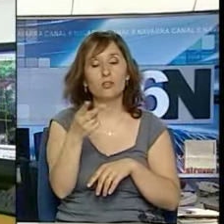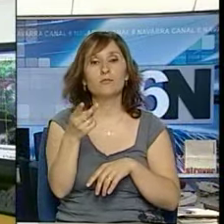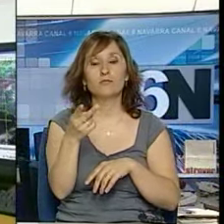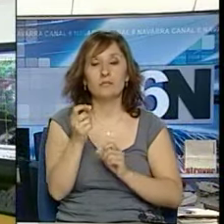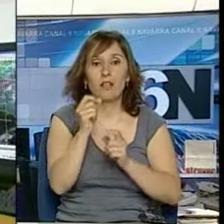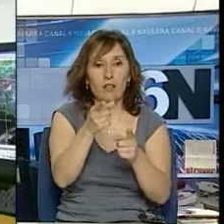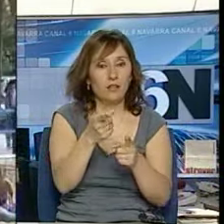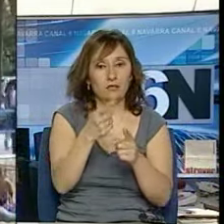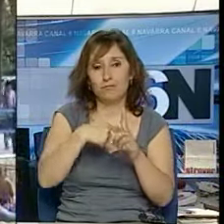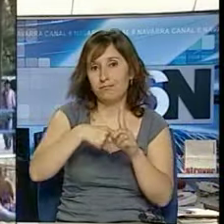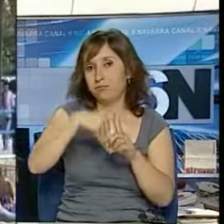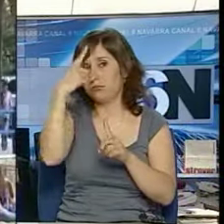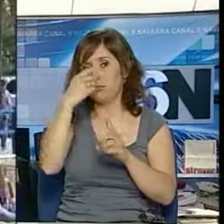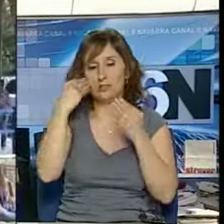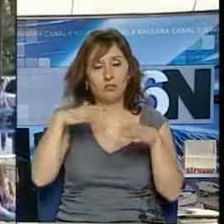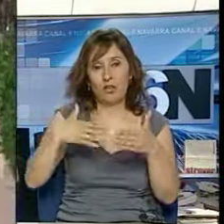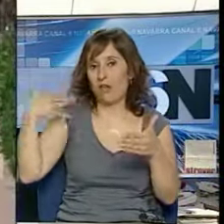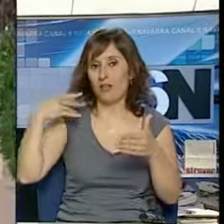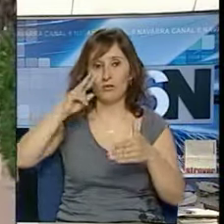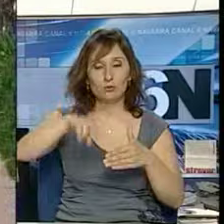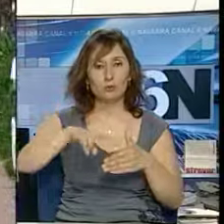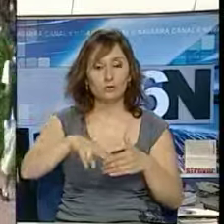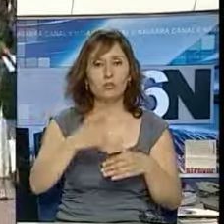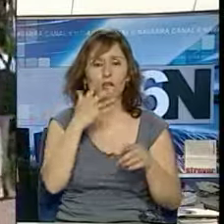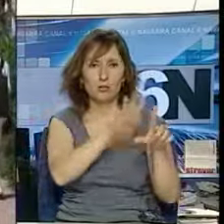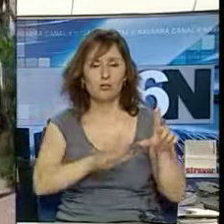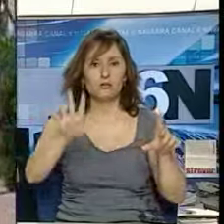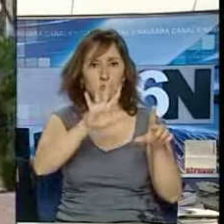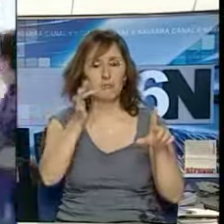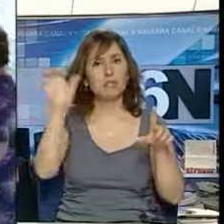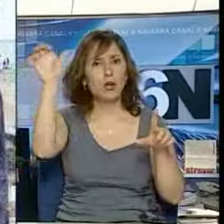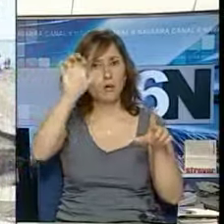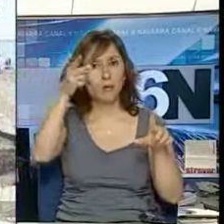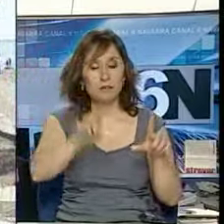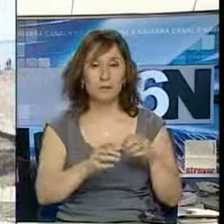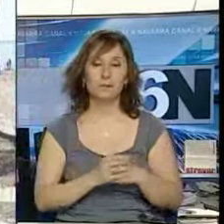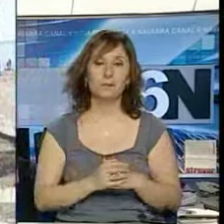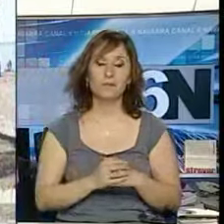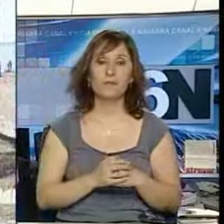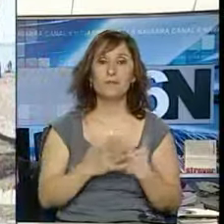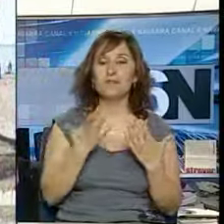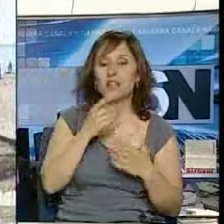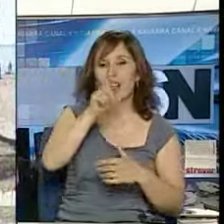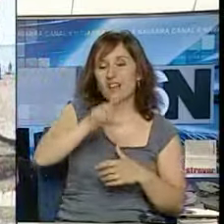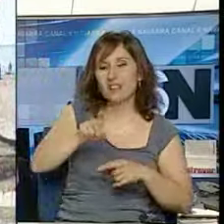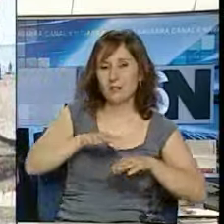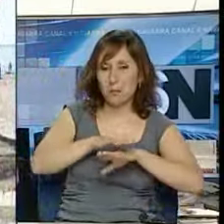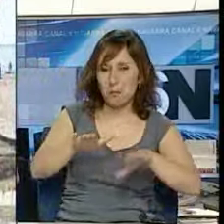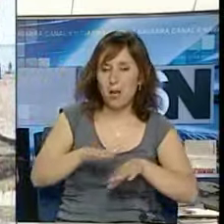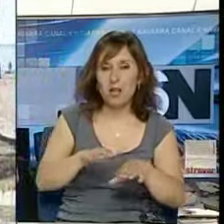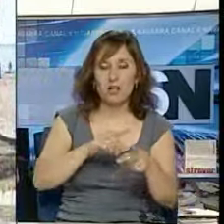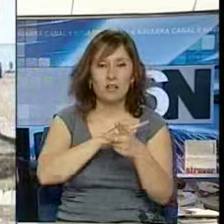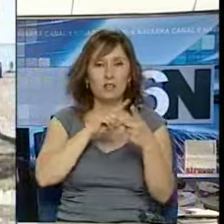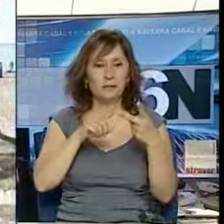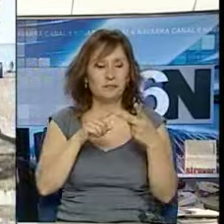registros históricos. Calor en el este, en el norte del país y en gran parte de Europa. La gente ha estado en la playa, ha estado